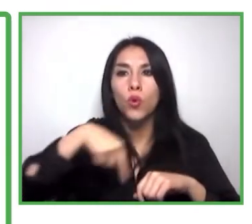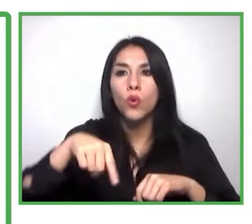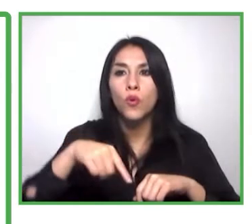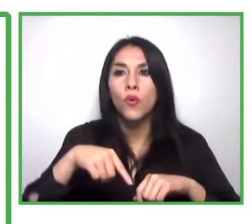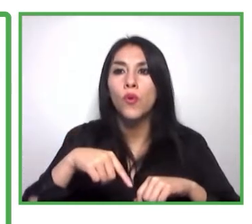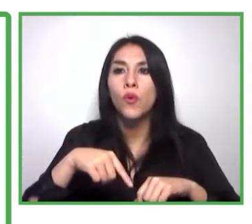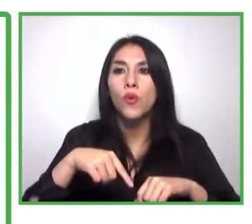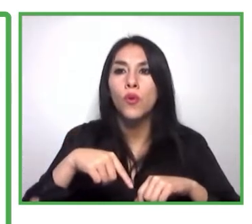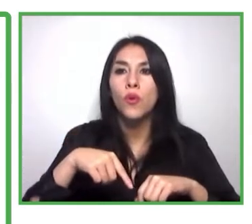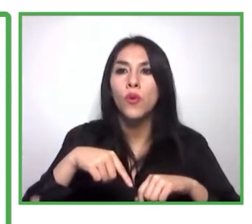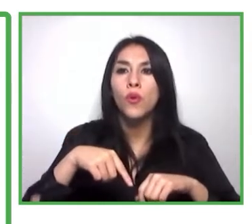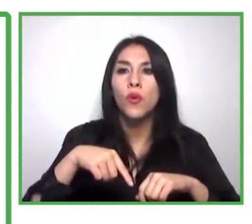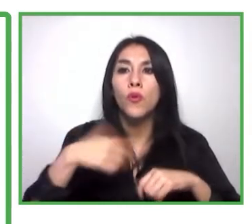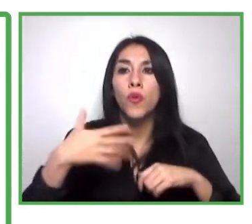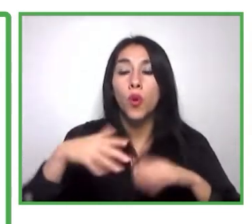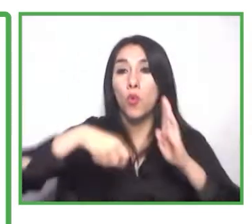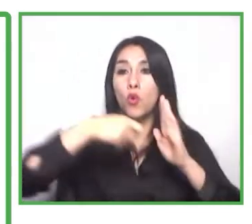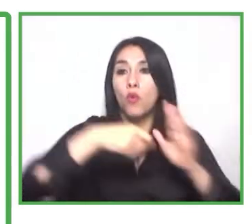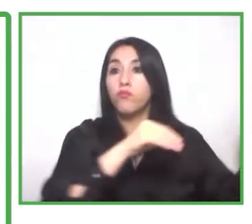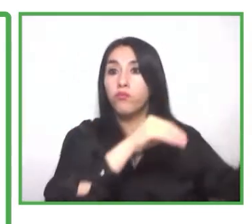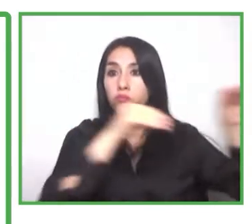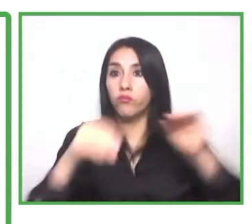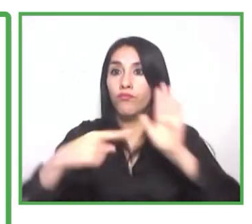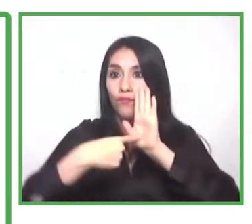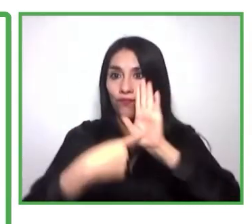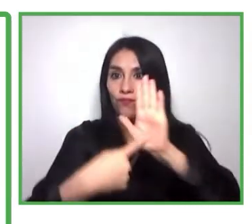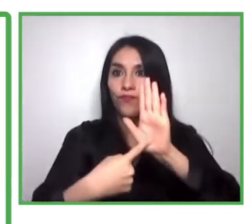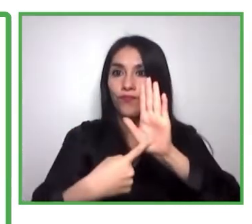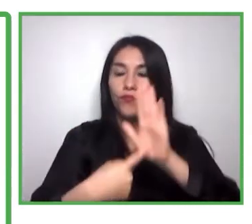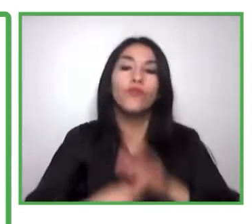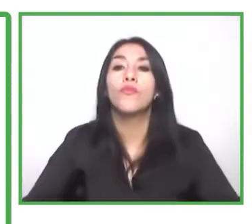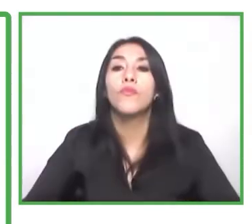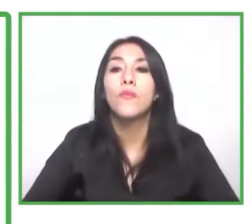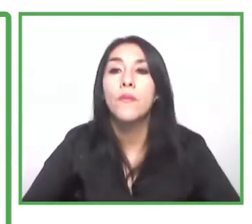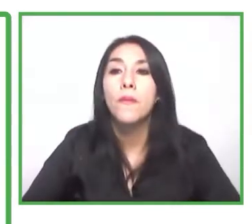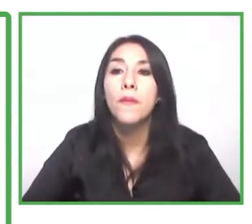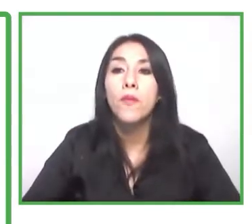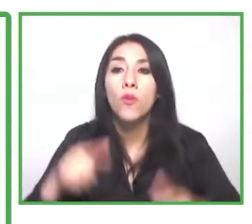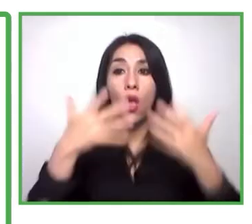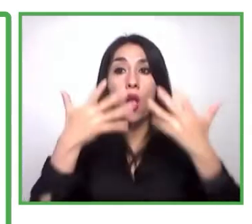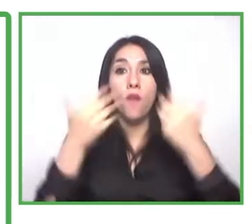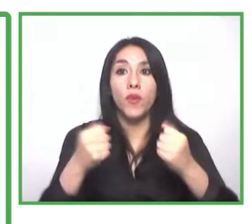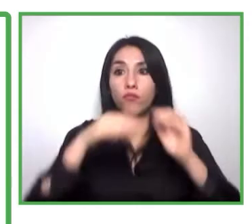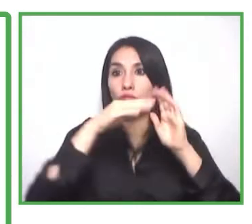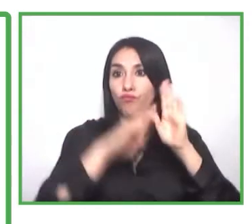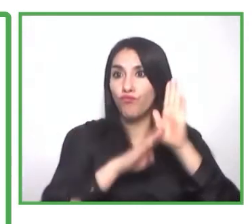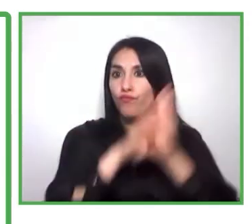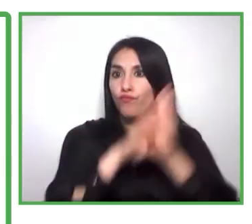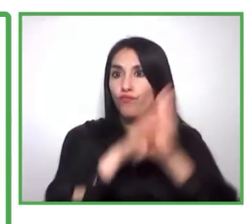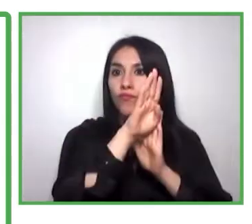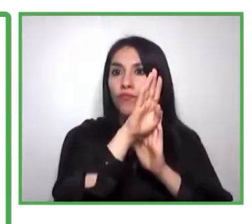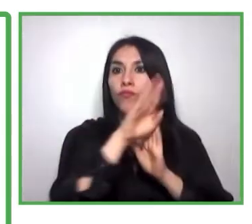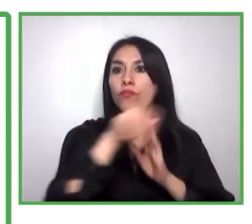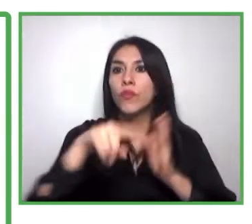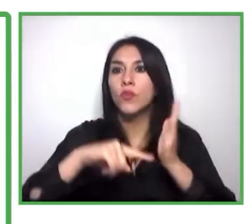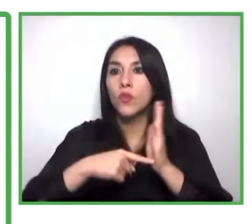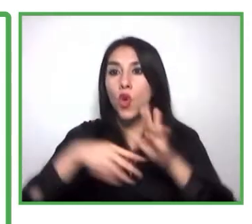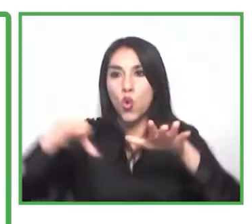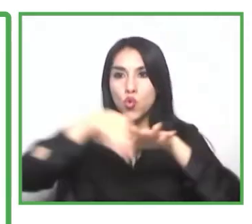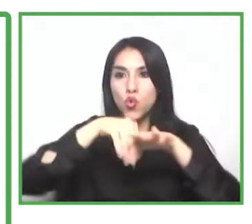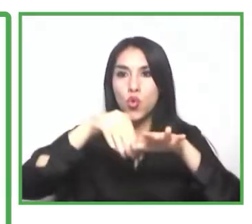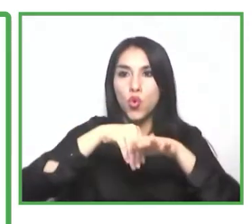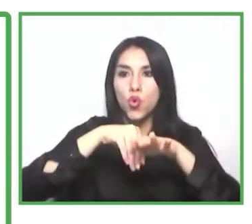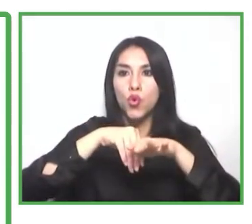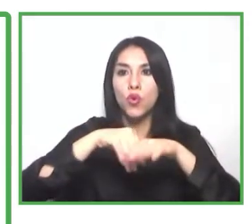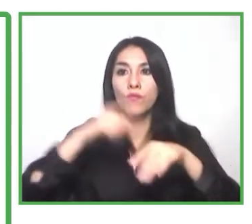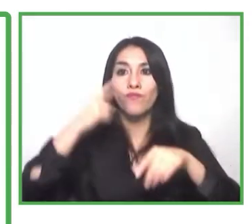todo hay un desarrollo para que la tecnología inclusiva también tenga un espacio. Y los stands no solo sean de visibilización de ofertas